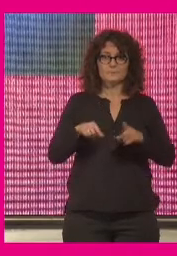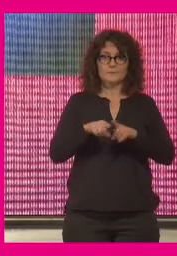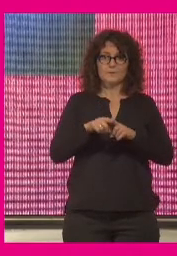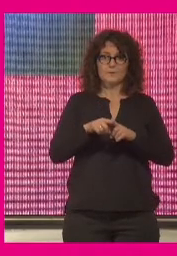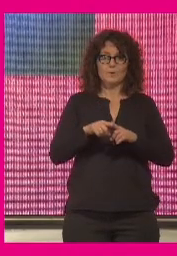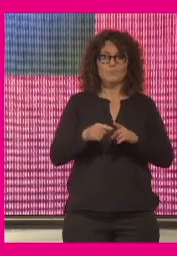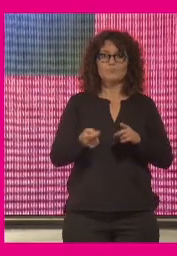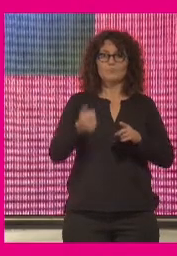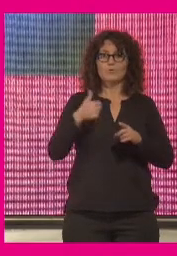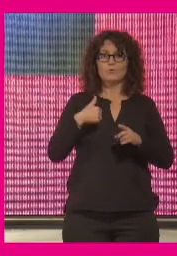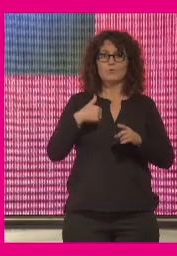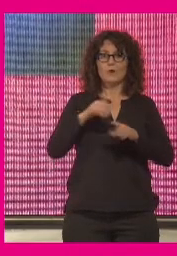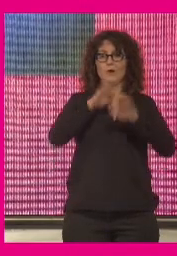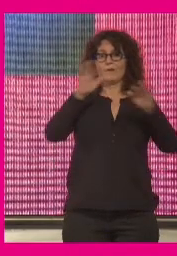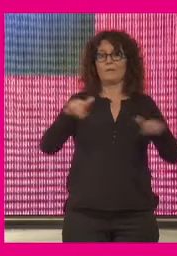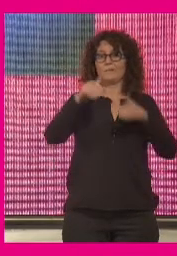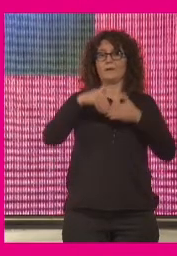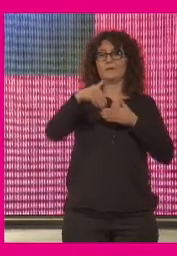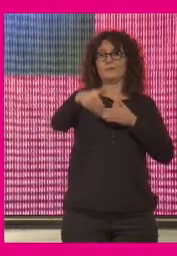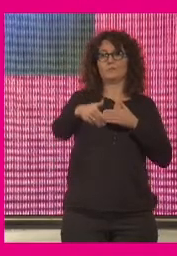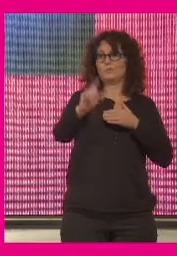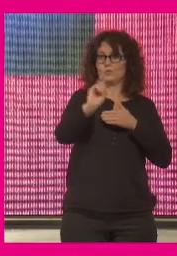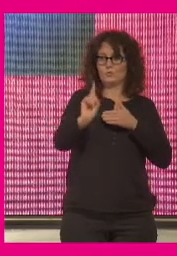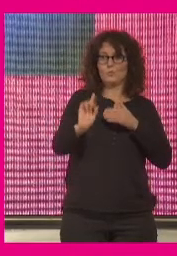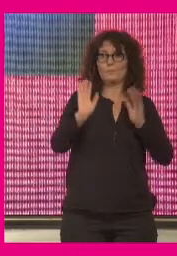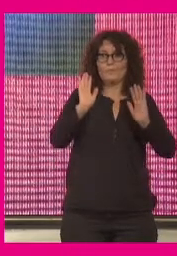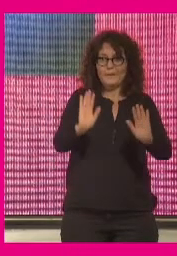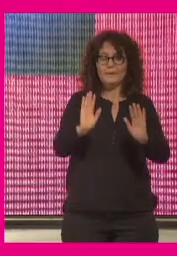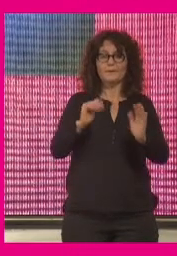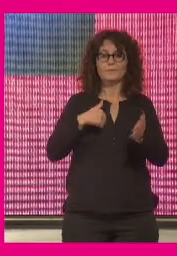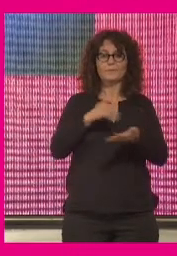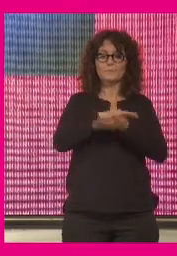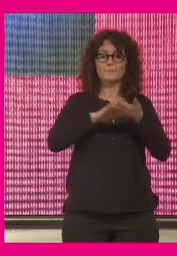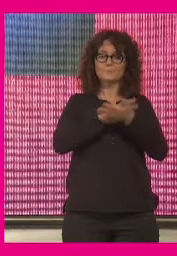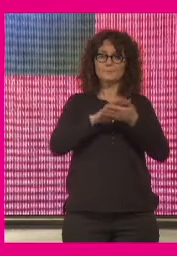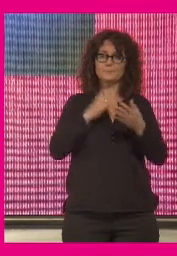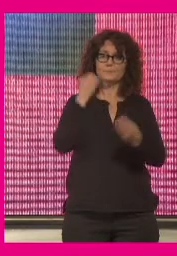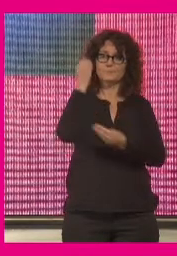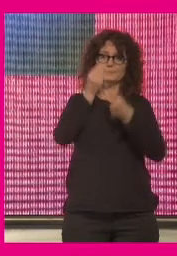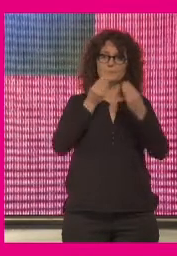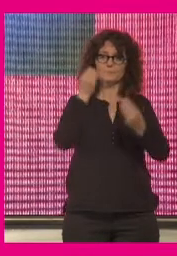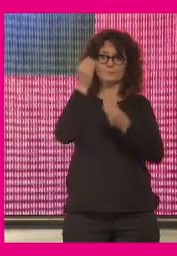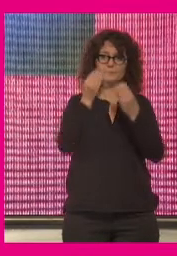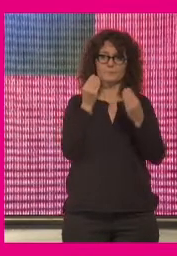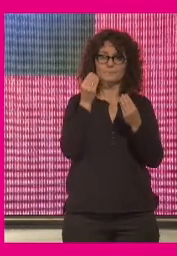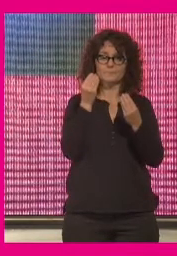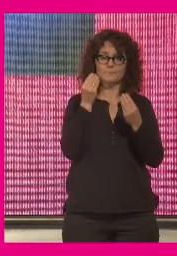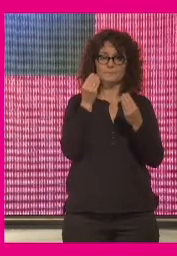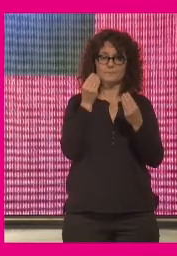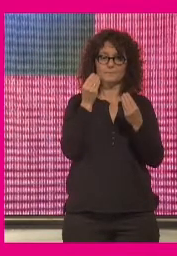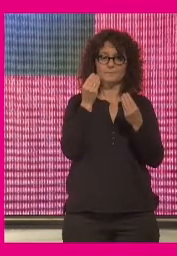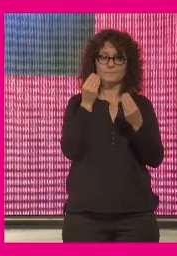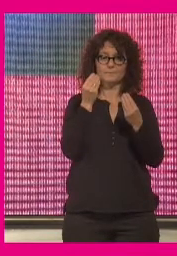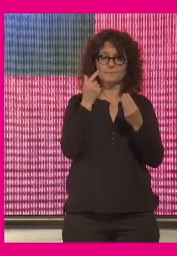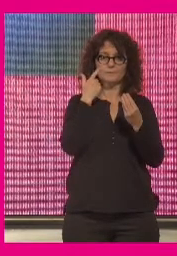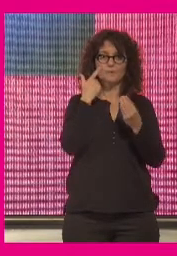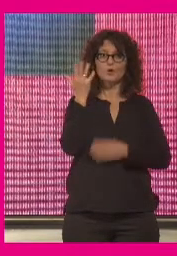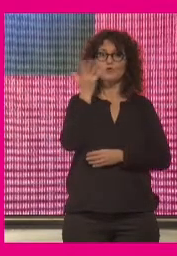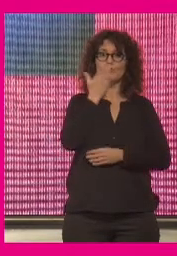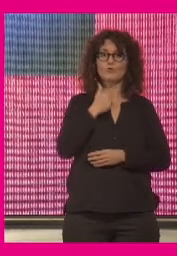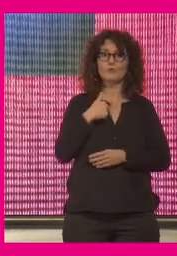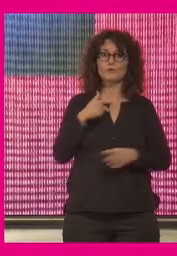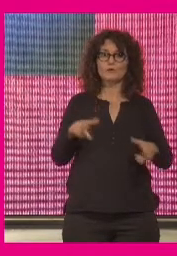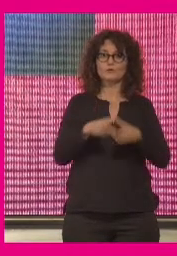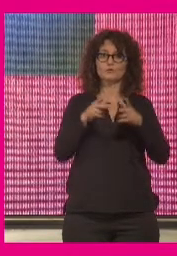competencia es preguntarse qué tipo de conocimiento es el conocimiento que